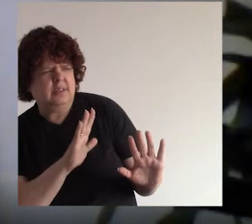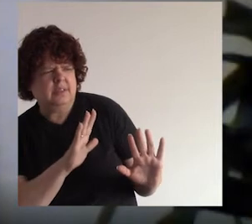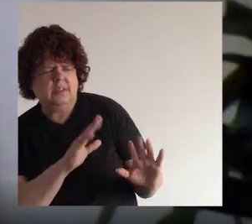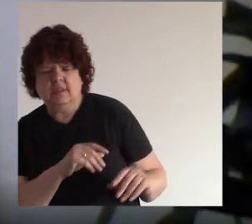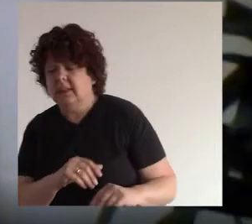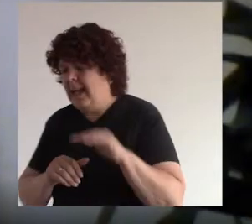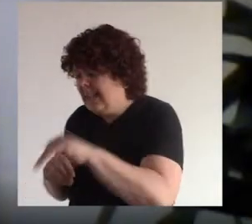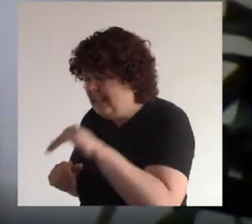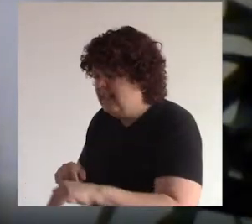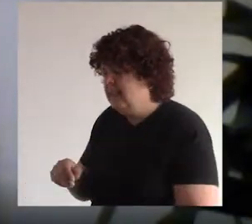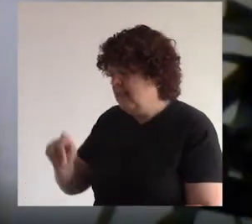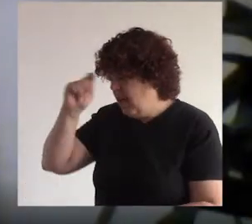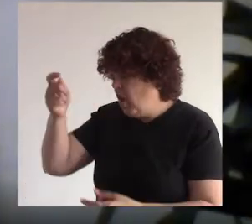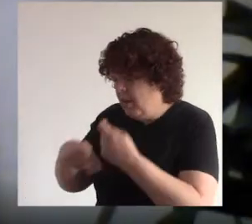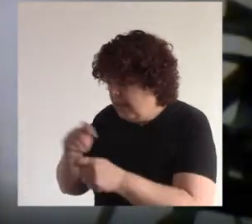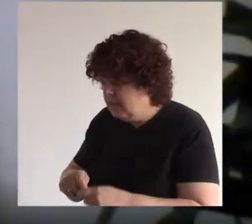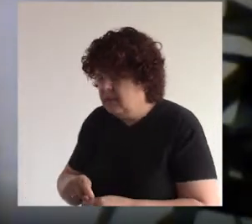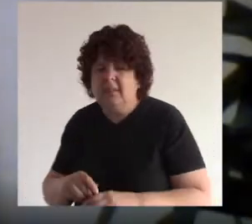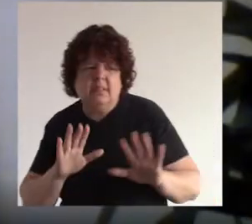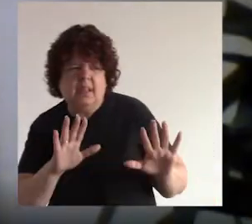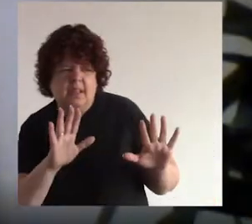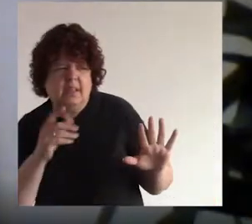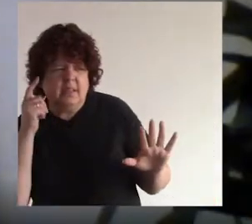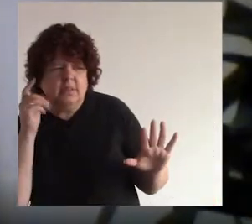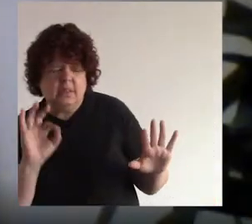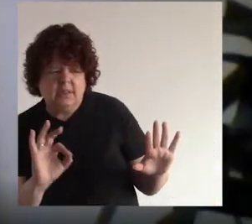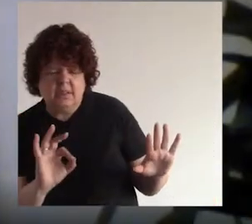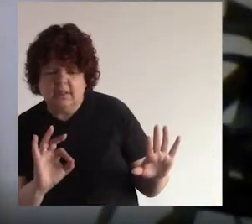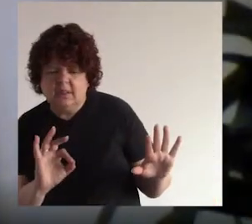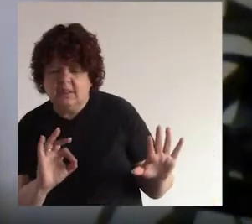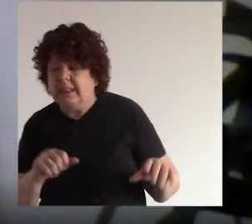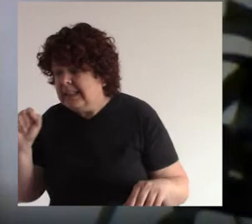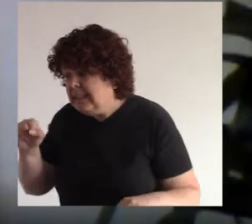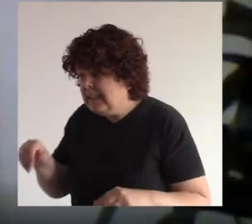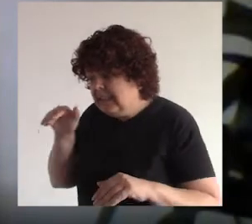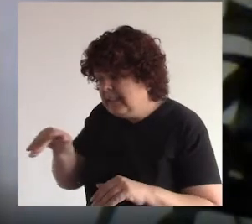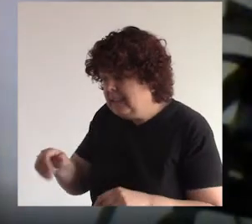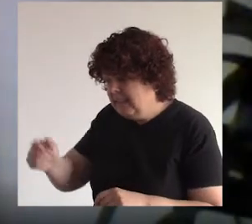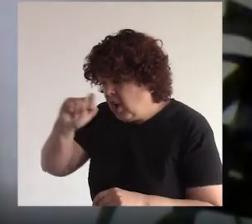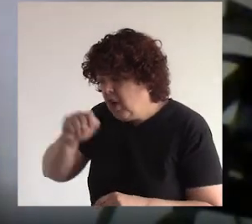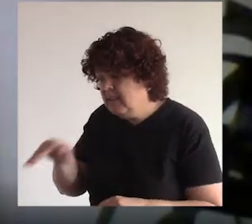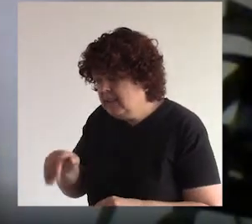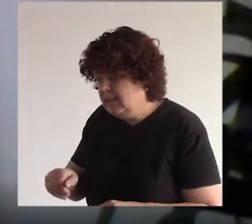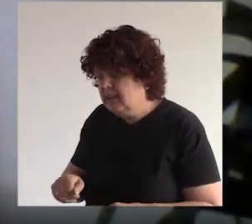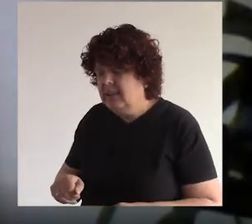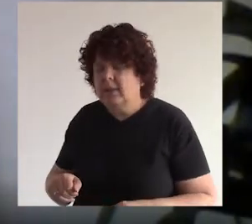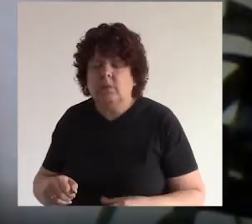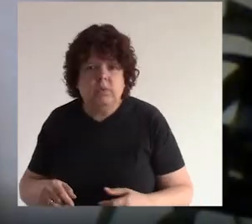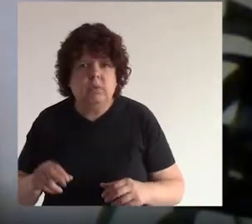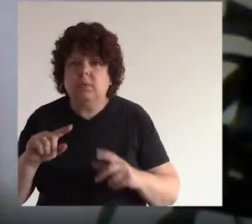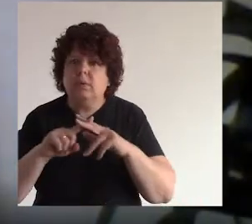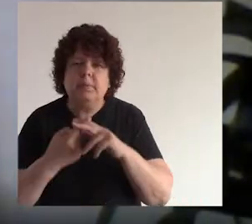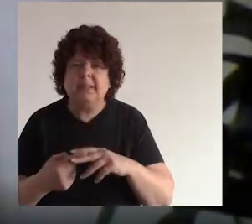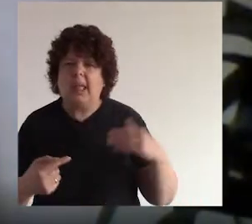gracias señor vendo gorros este sí ya te escuché gracias sí señor vendo gorros y nos